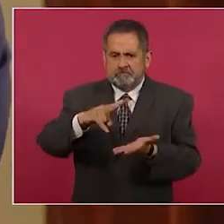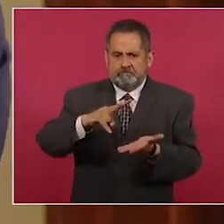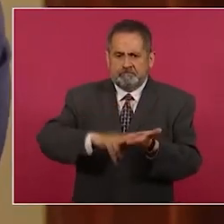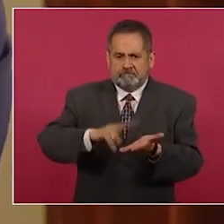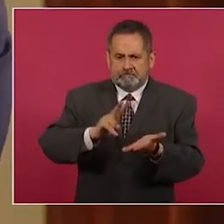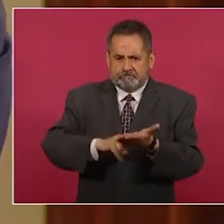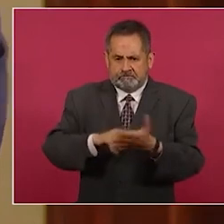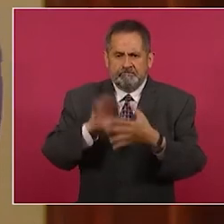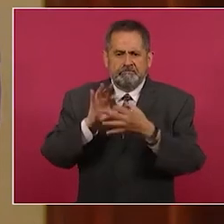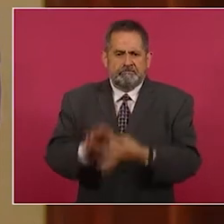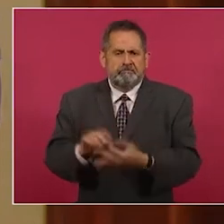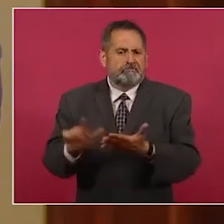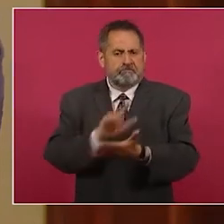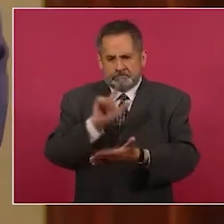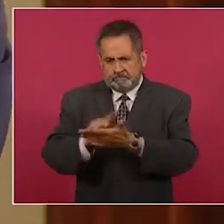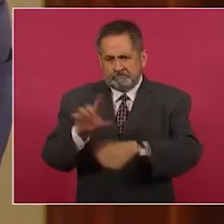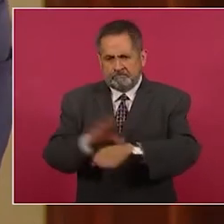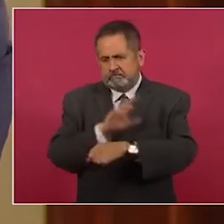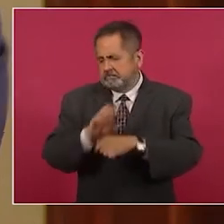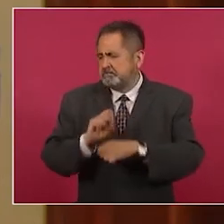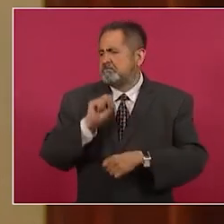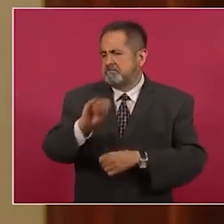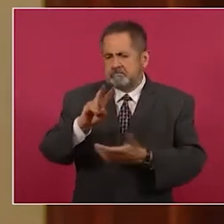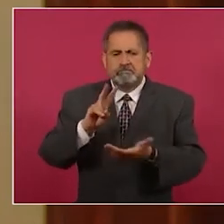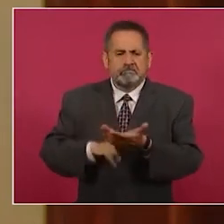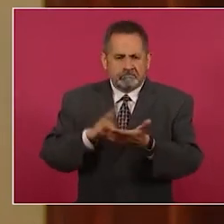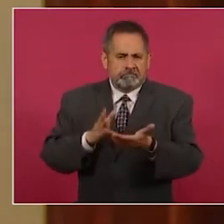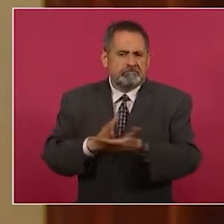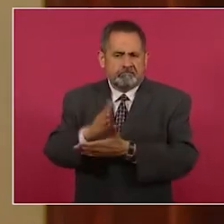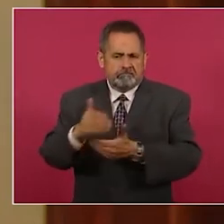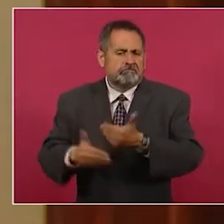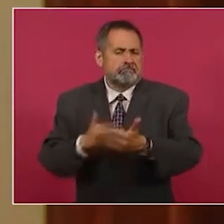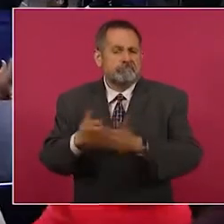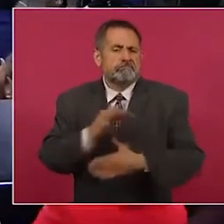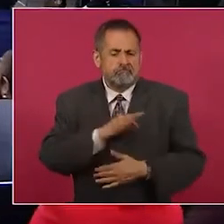la ley eléctrica y logramos